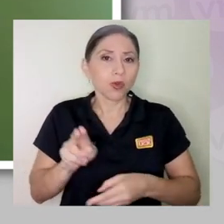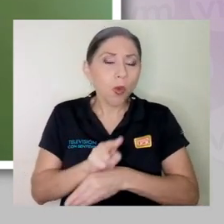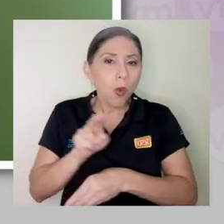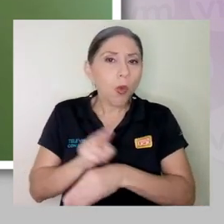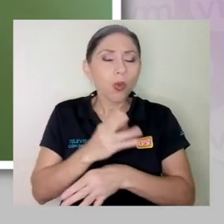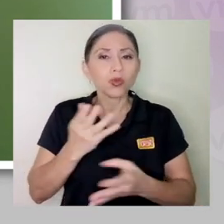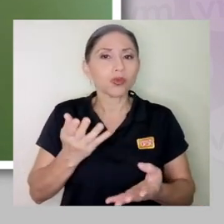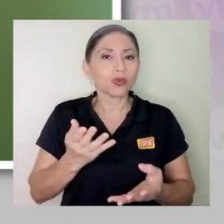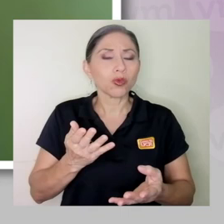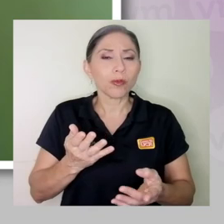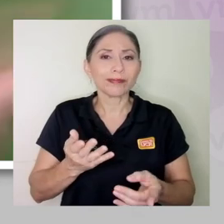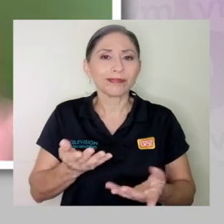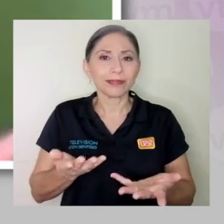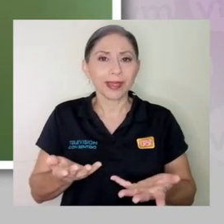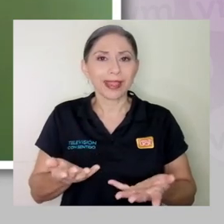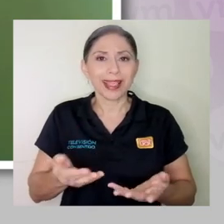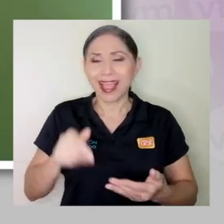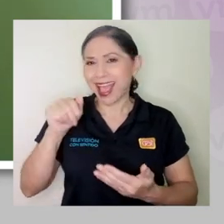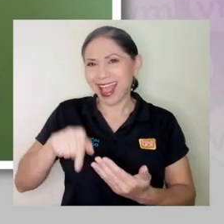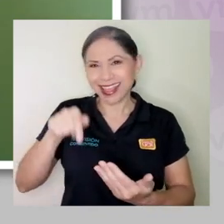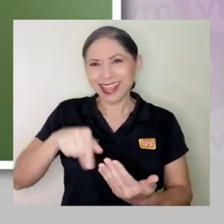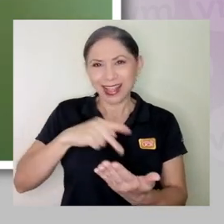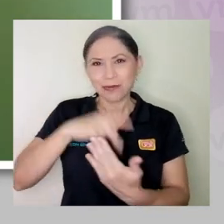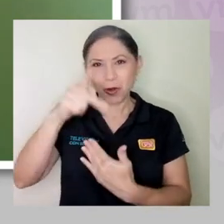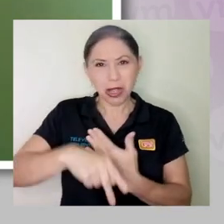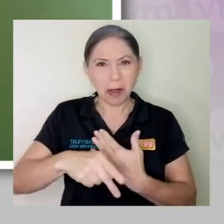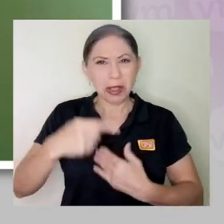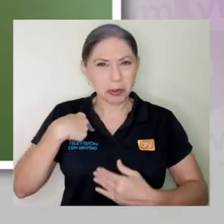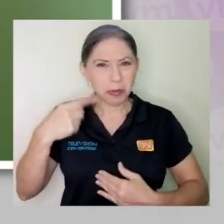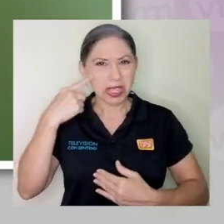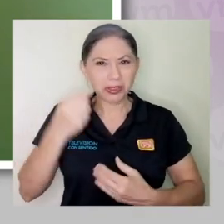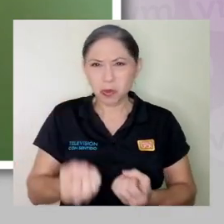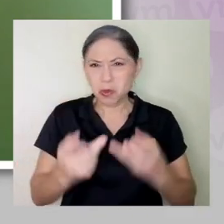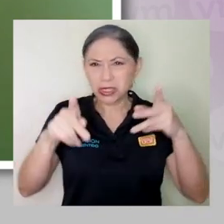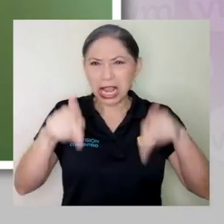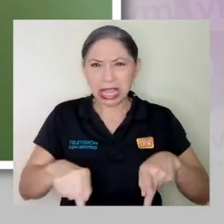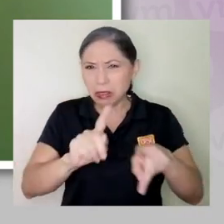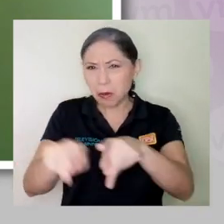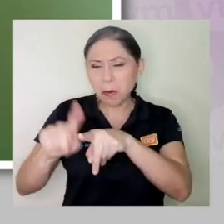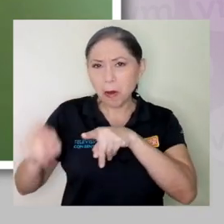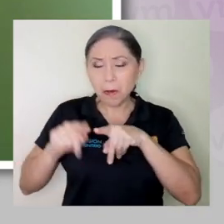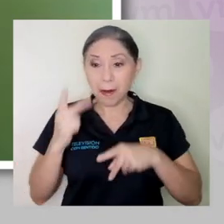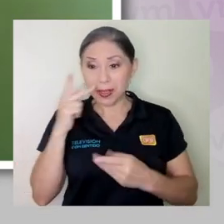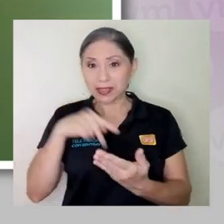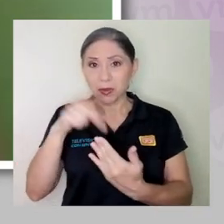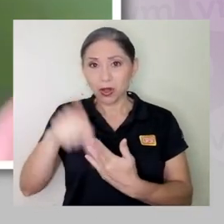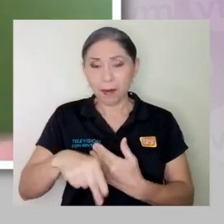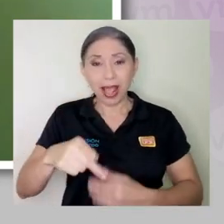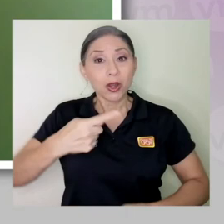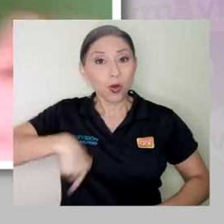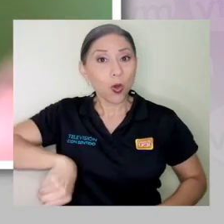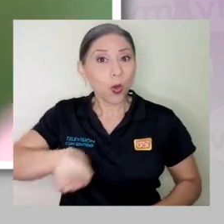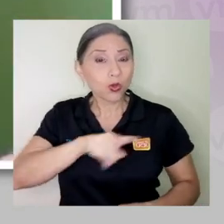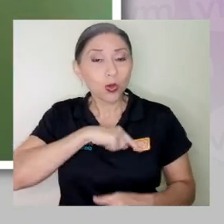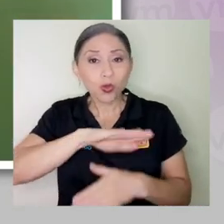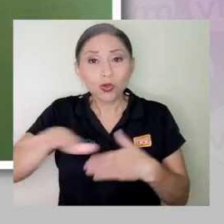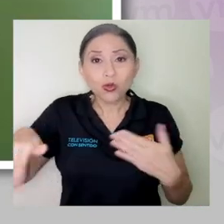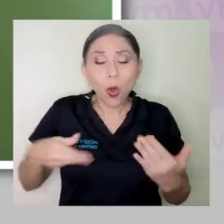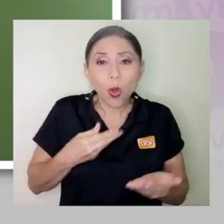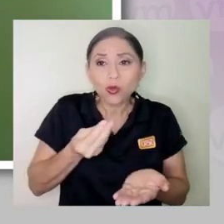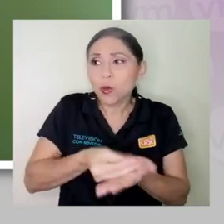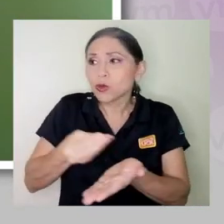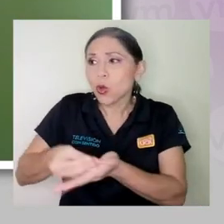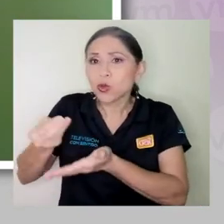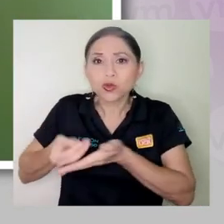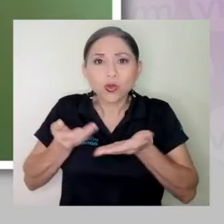¿verdad? Aquí el programa me imagino que lo ve gente de todo tipo. Entonces, como consumidores, porque todos en alguna